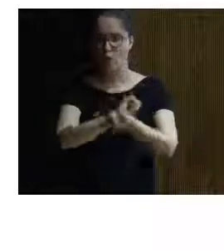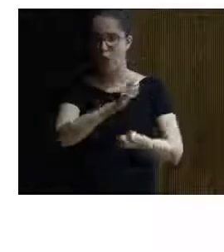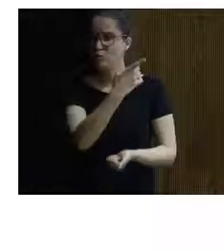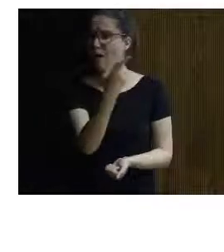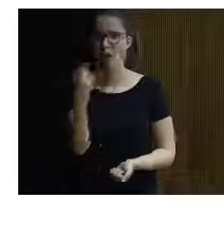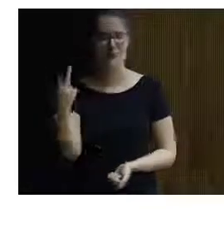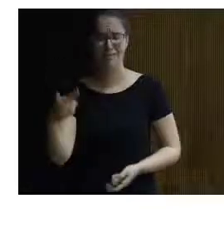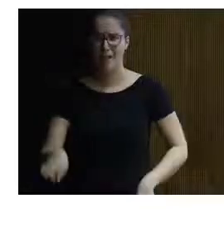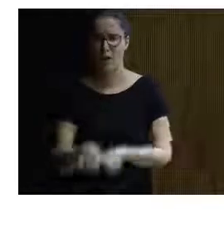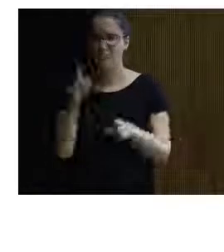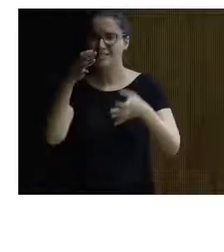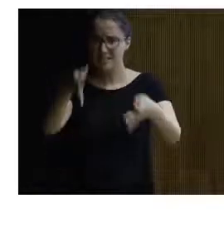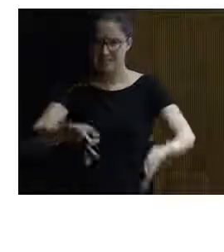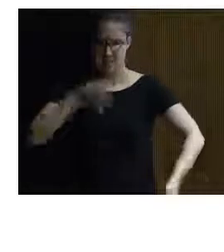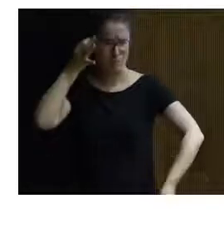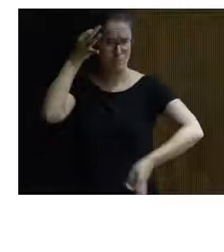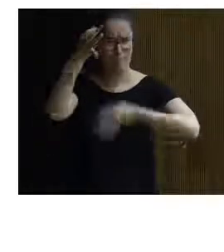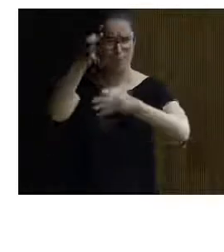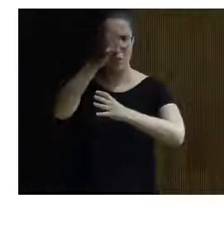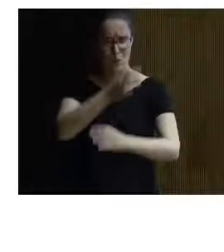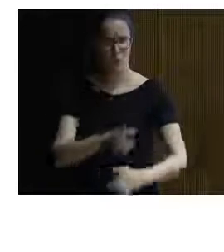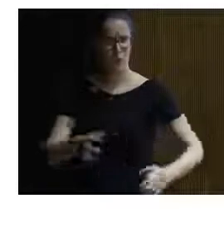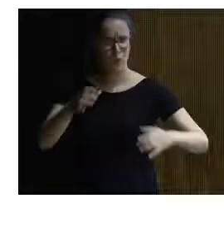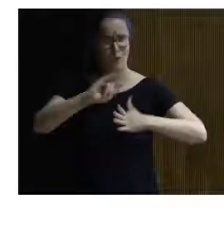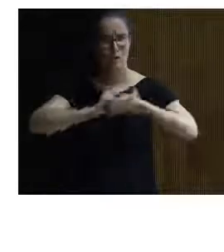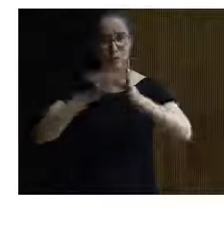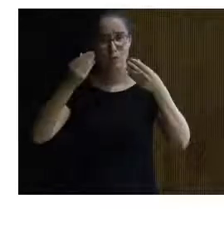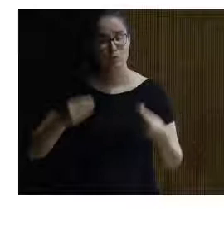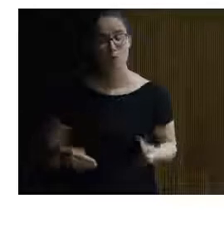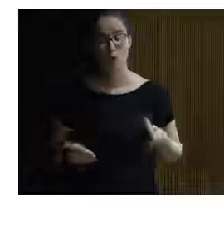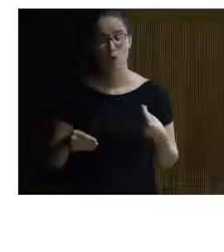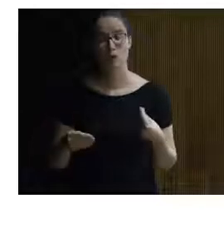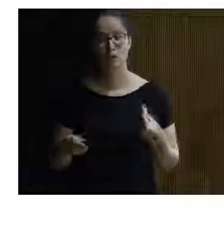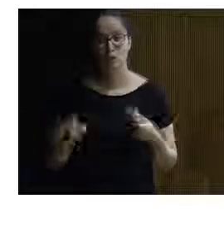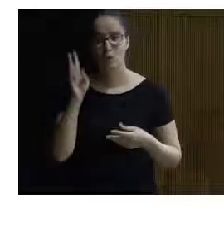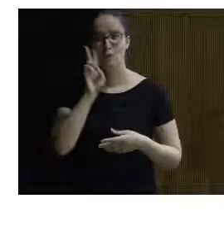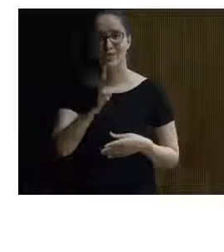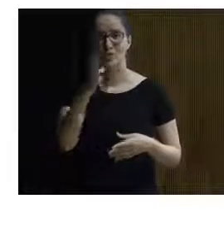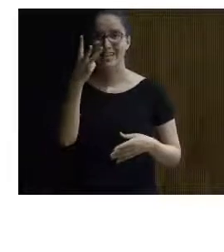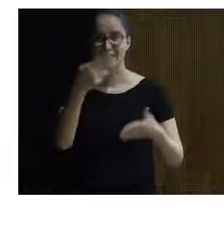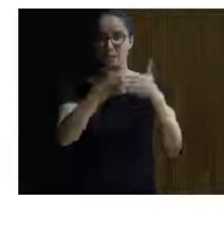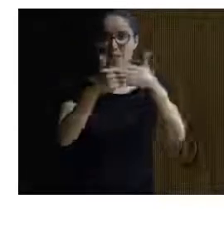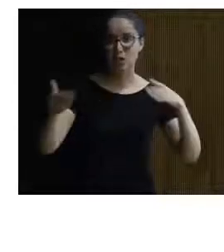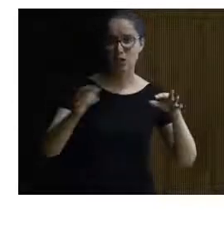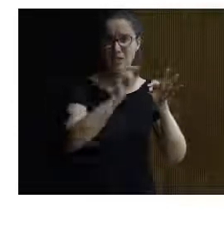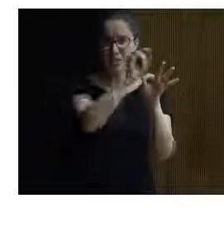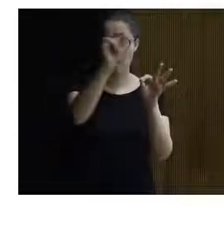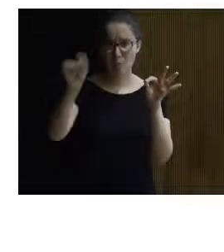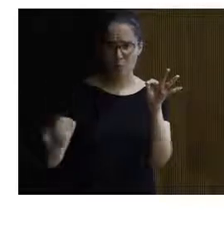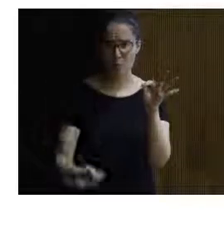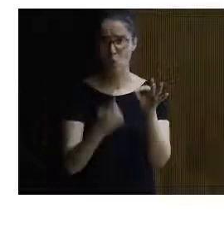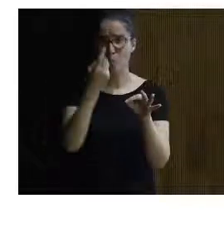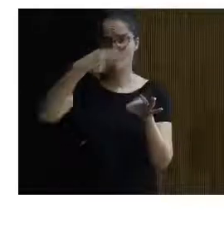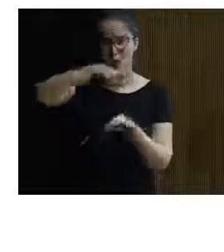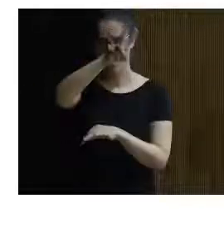otra están hechas siempre con las mismas con los mismos métodos estamos viendo tres millones de puntos topográficos por cada metro